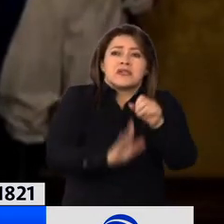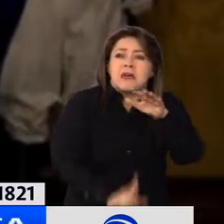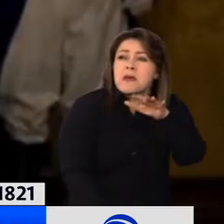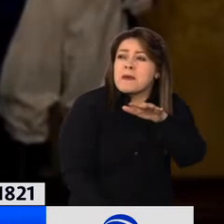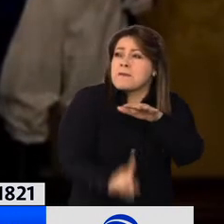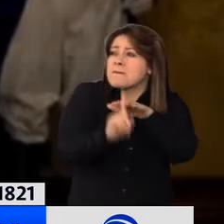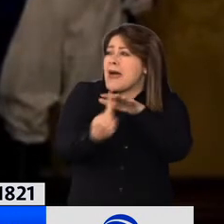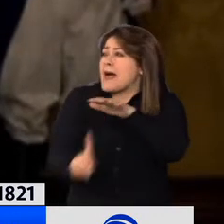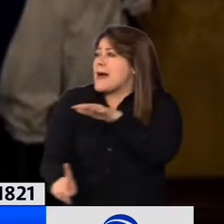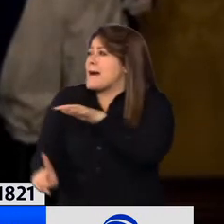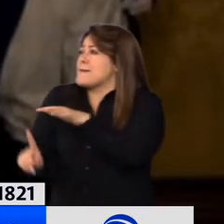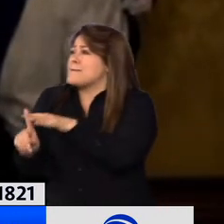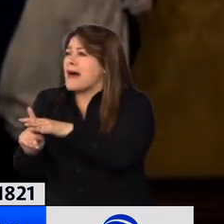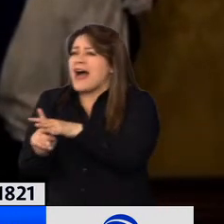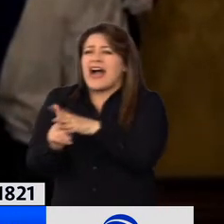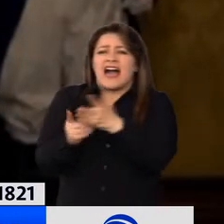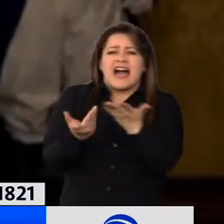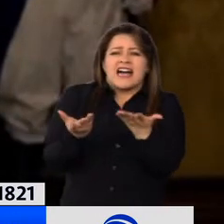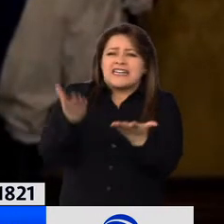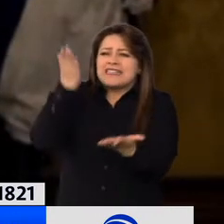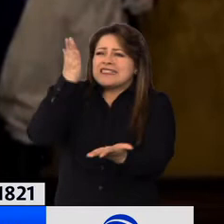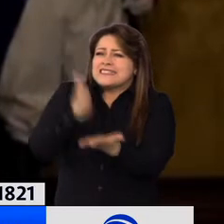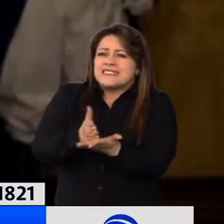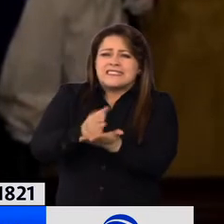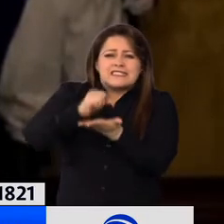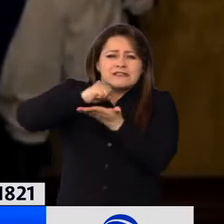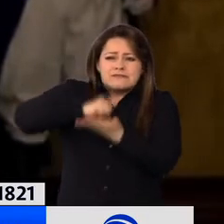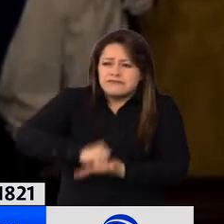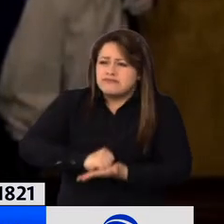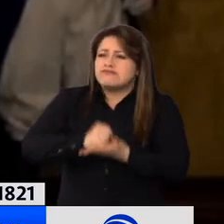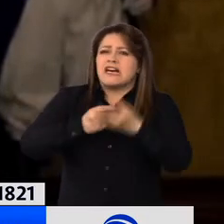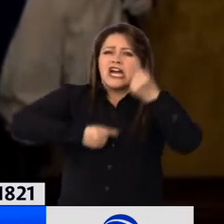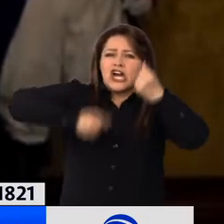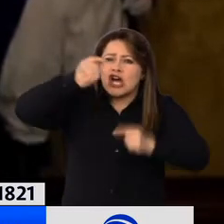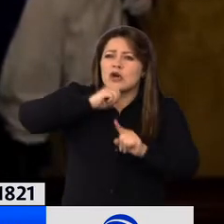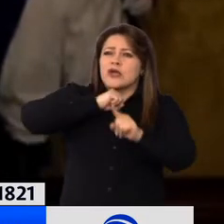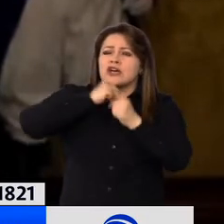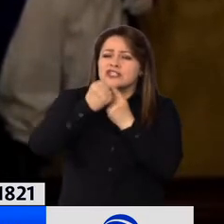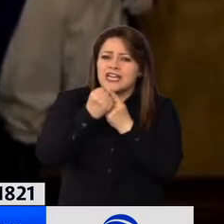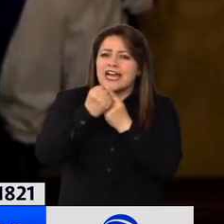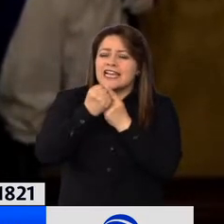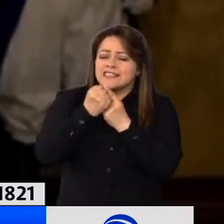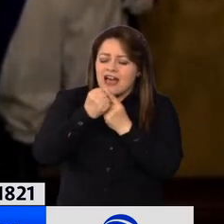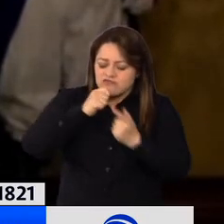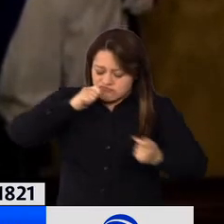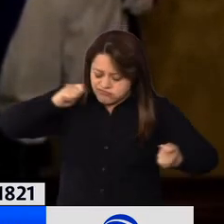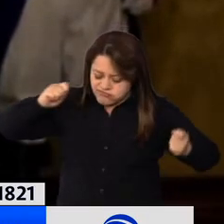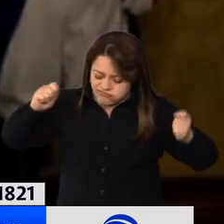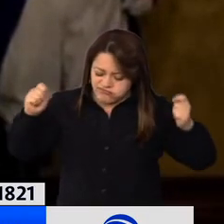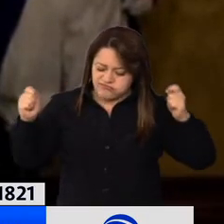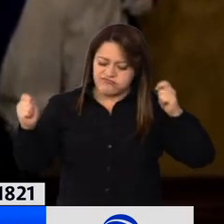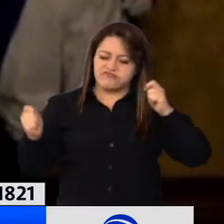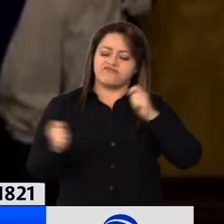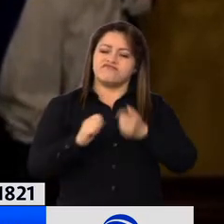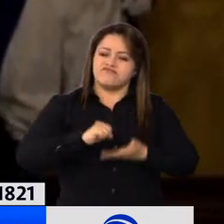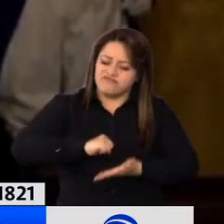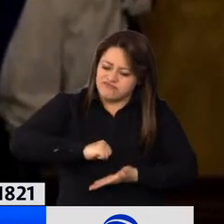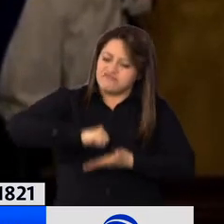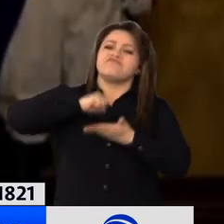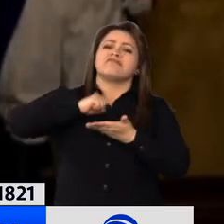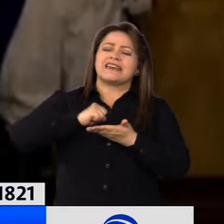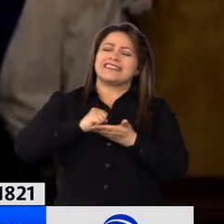en materia de libertades y derechos como en términos económicos y sociales nos ha dejado el régimen